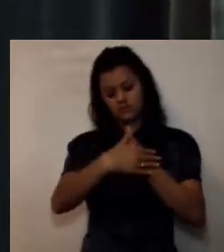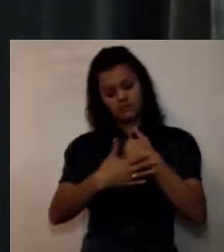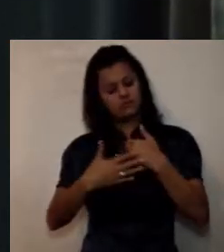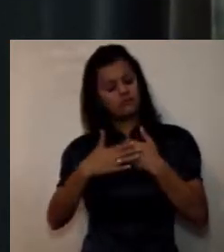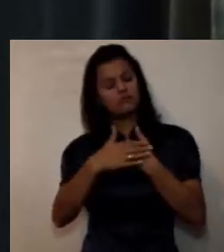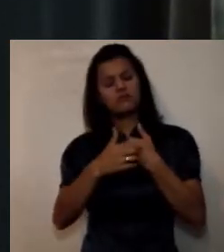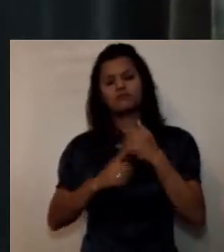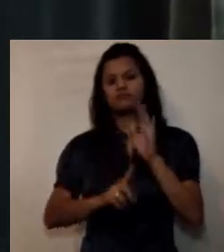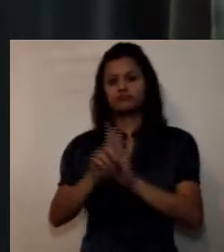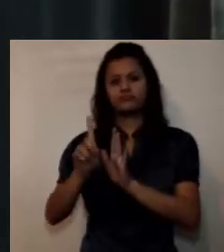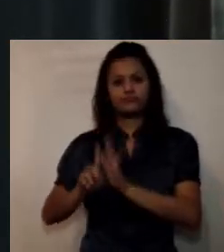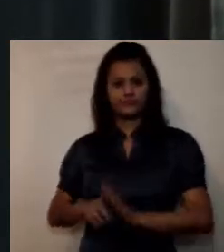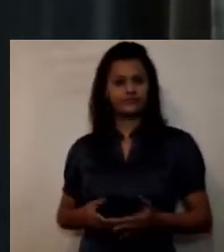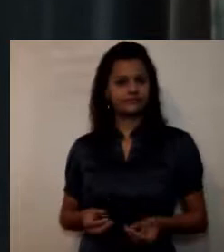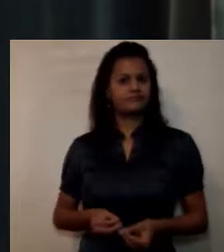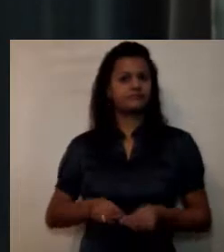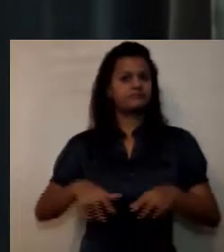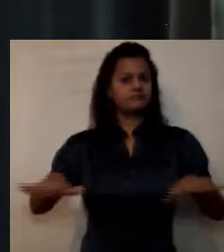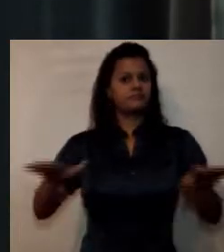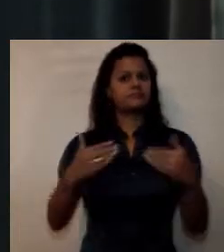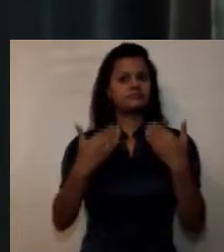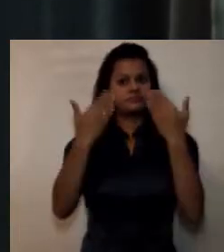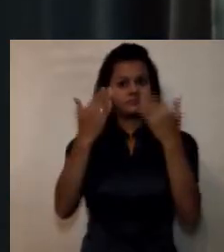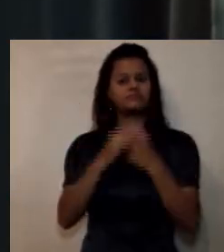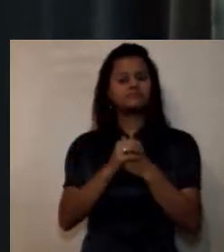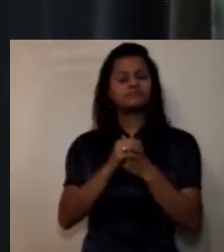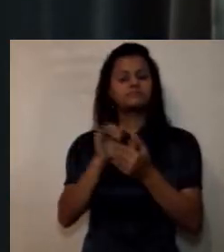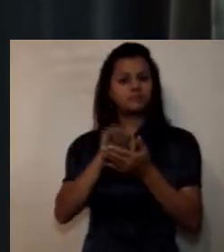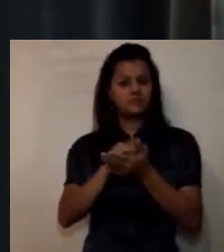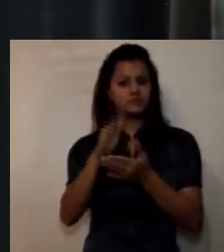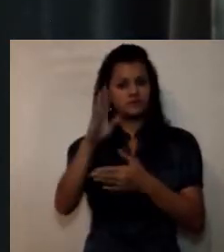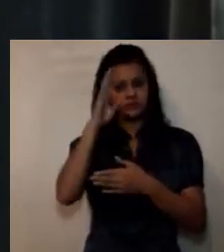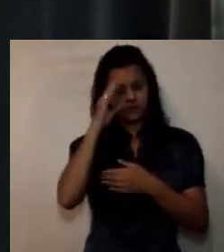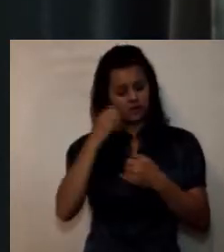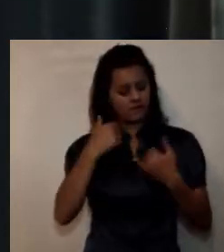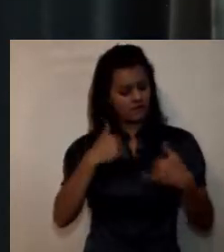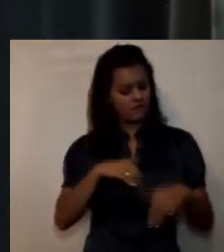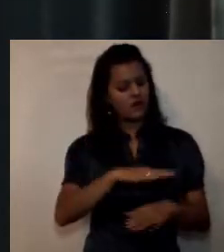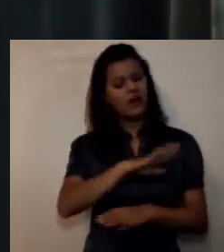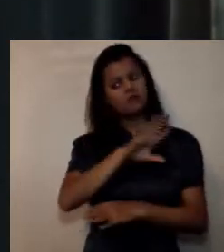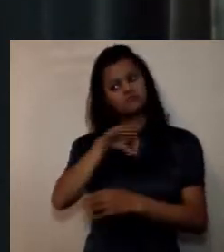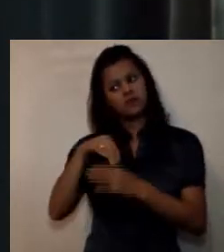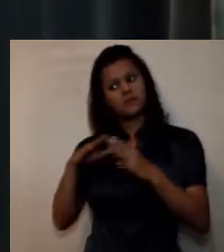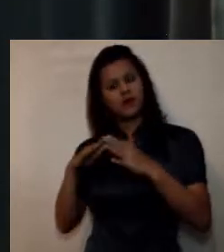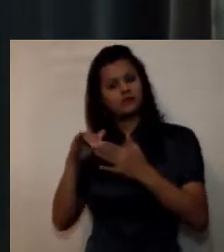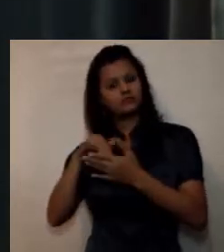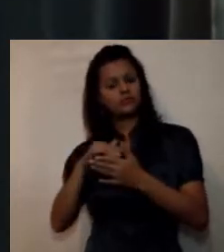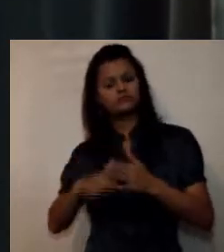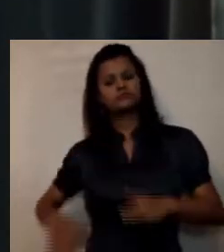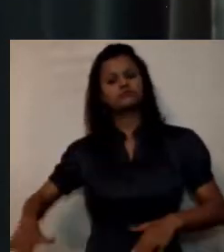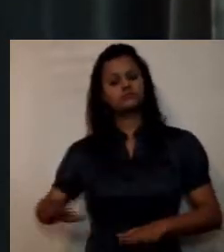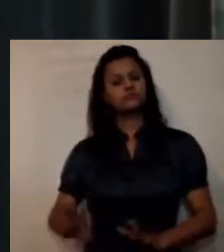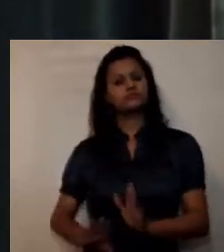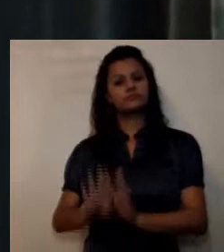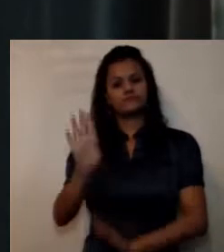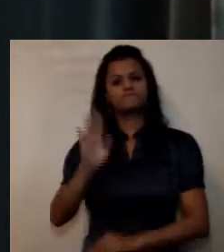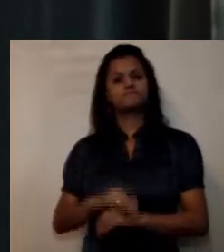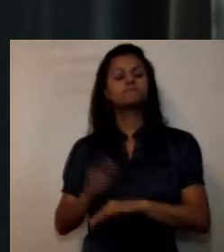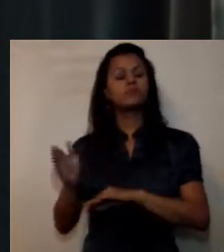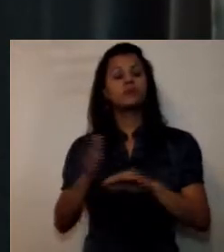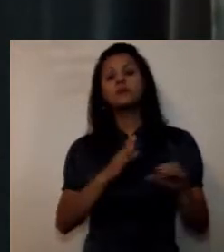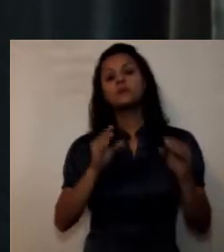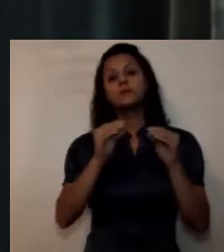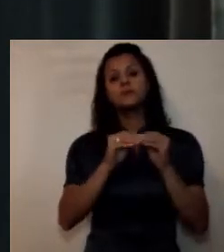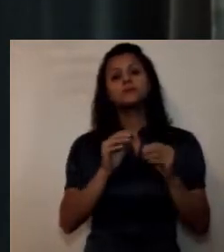a regresar estos soldados pero también contamos con tecnología en contabilidad y tributaria para personal de